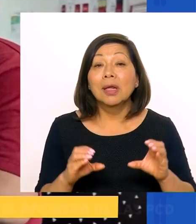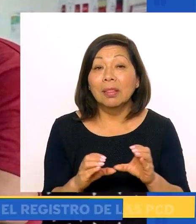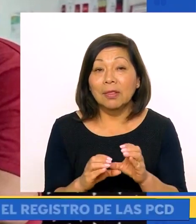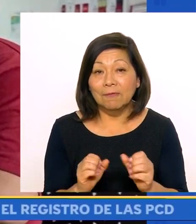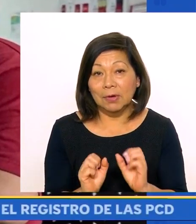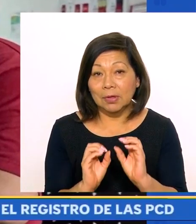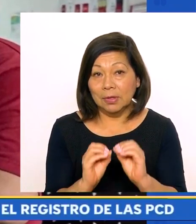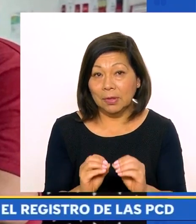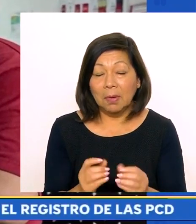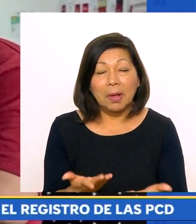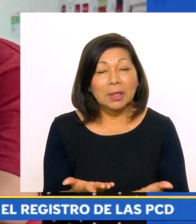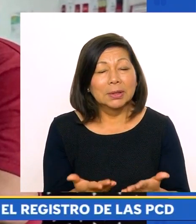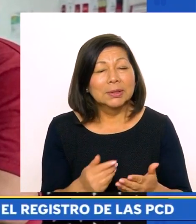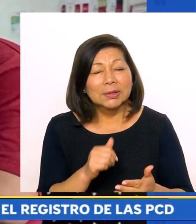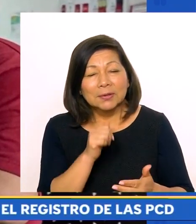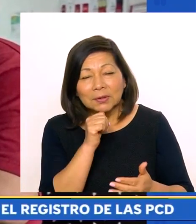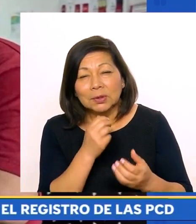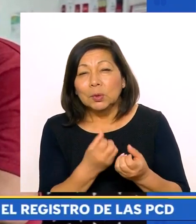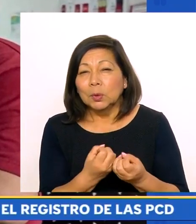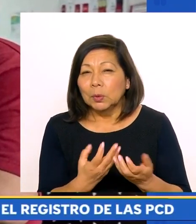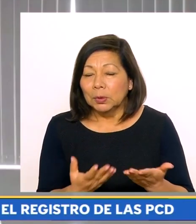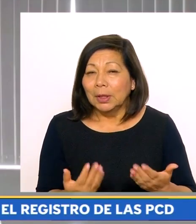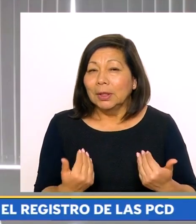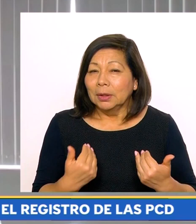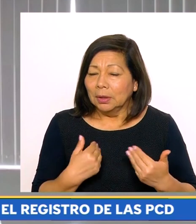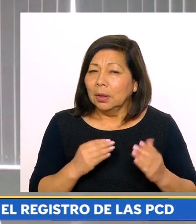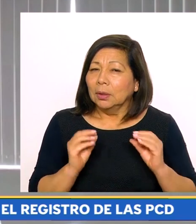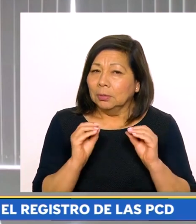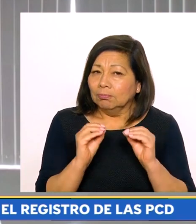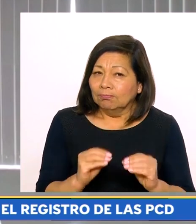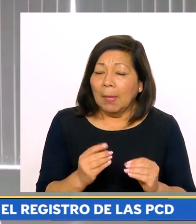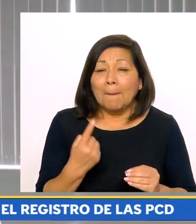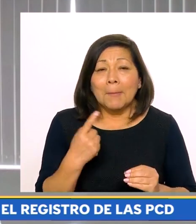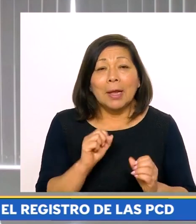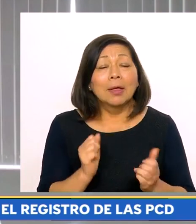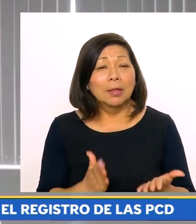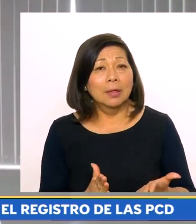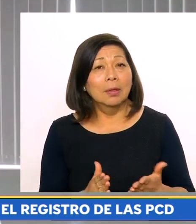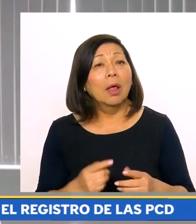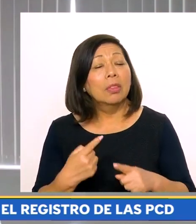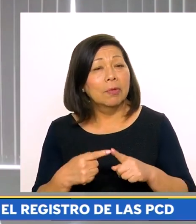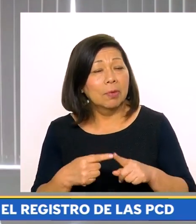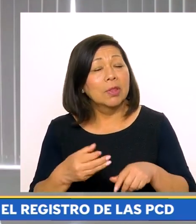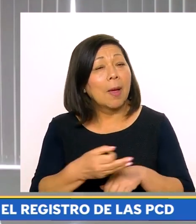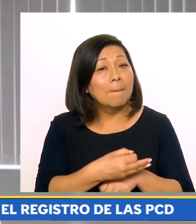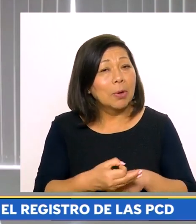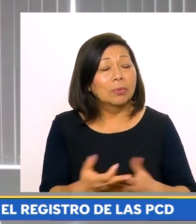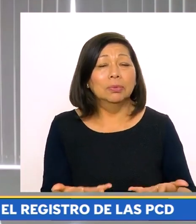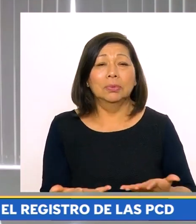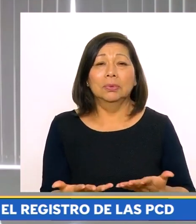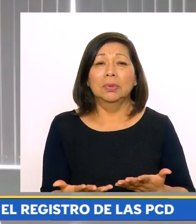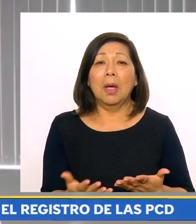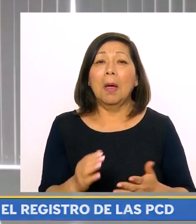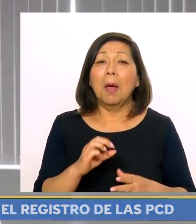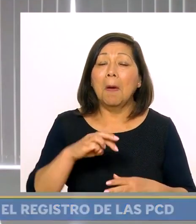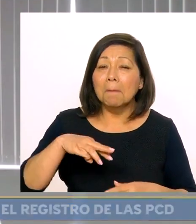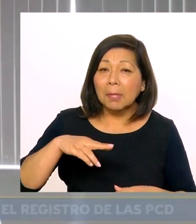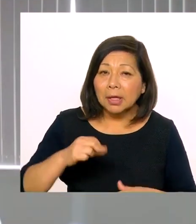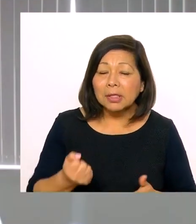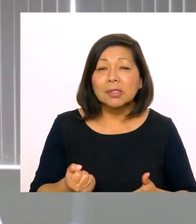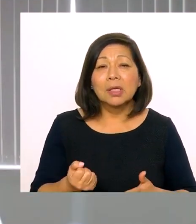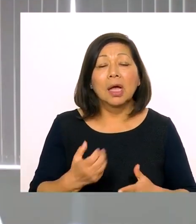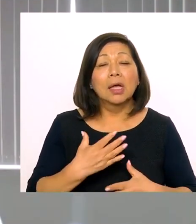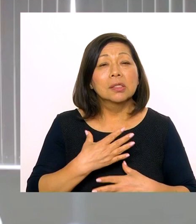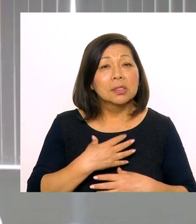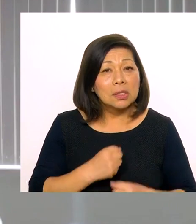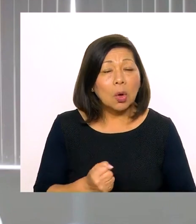tema tiene que ver con la certificación y el registro. Eso todavía es una brecha enorme, pero tenemos que descentralizar para que a través de las regiones